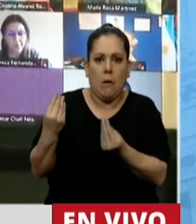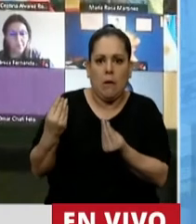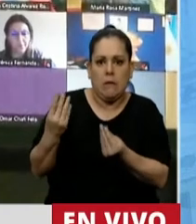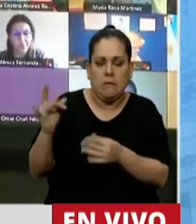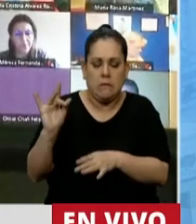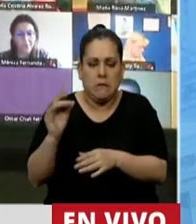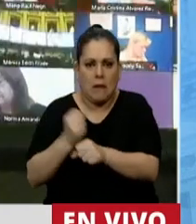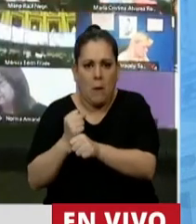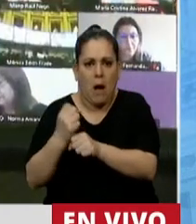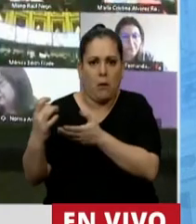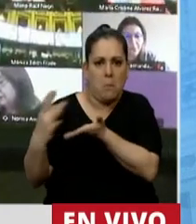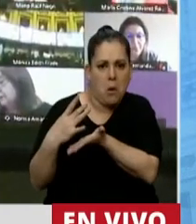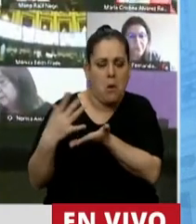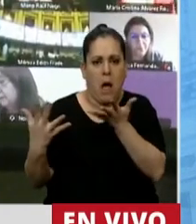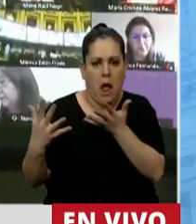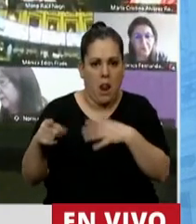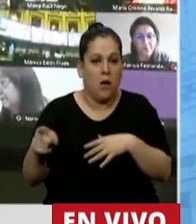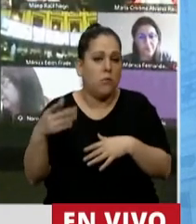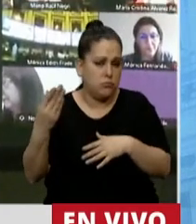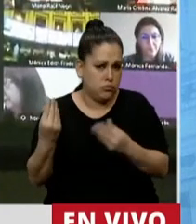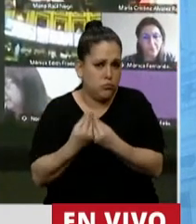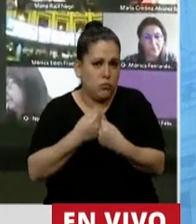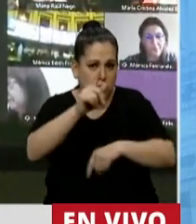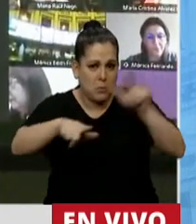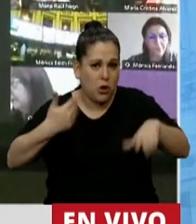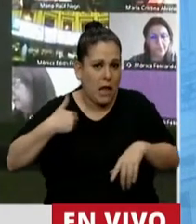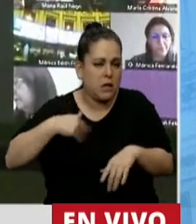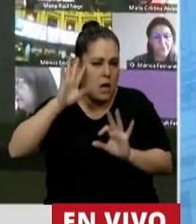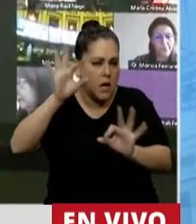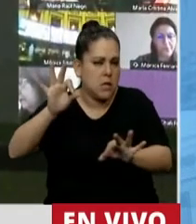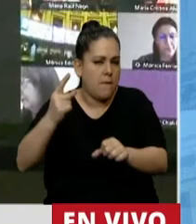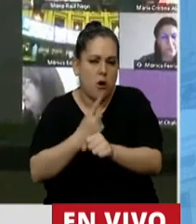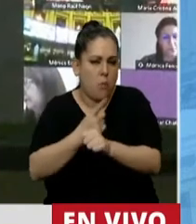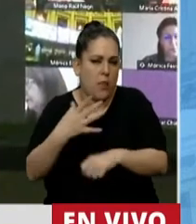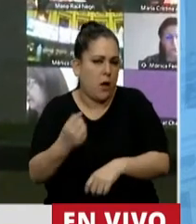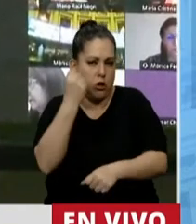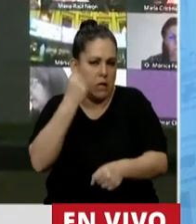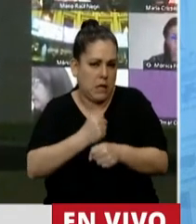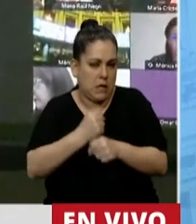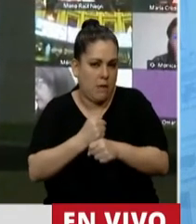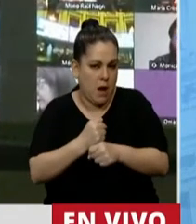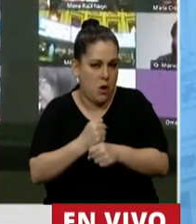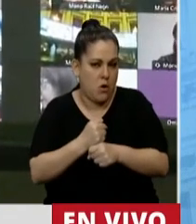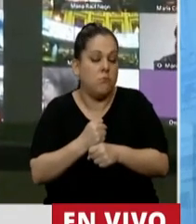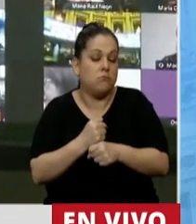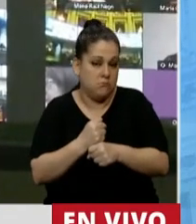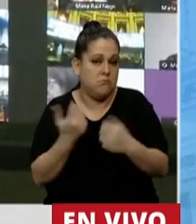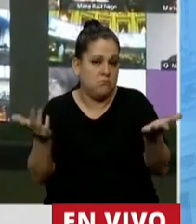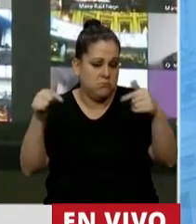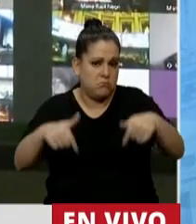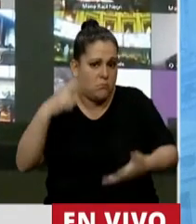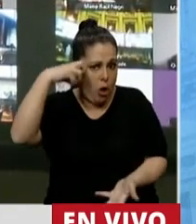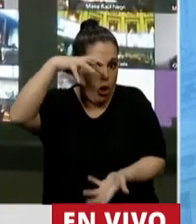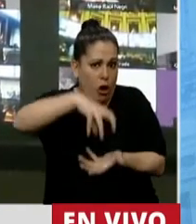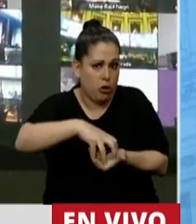muchos argentinos que con este impuesto saben que no van a poder conseguir un trabajo. Mientras tanto, estamos acá en el